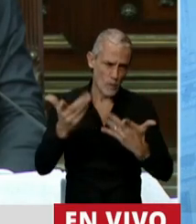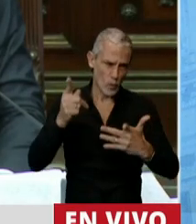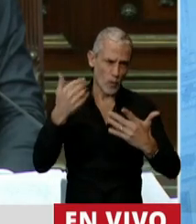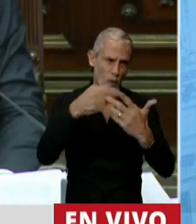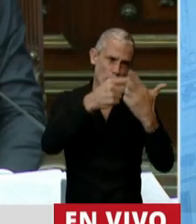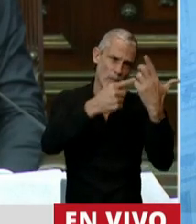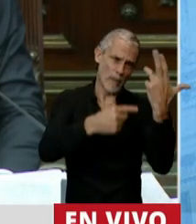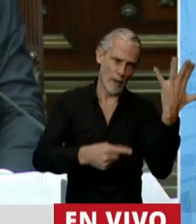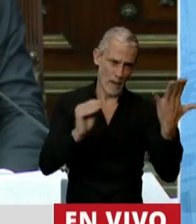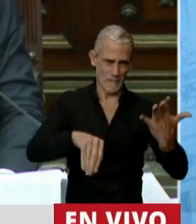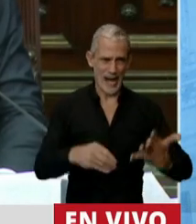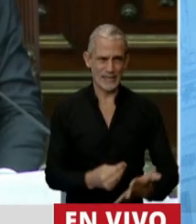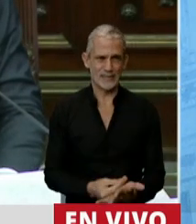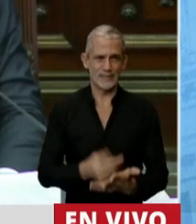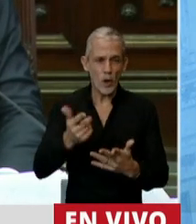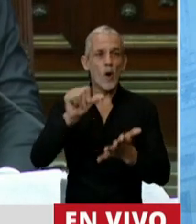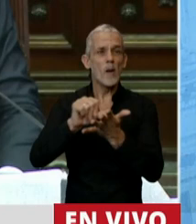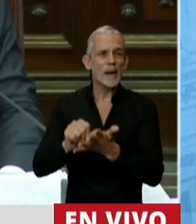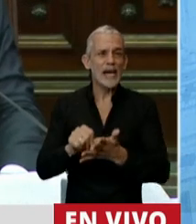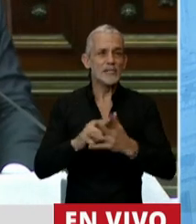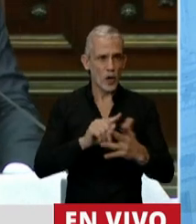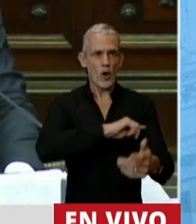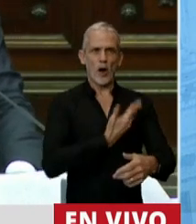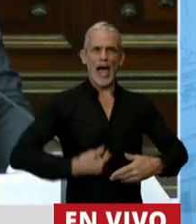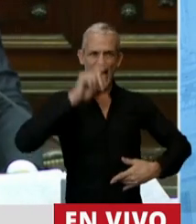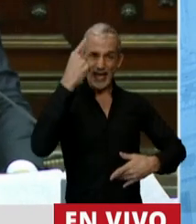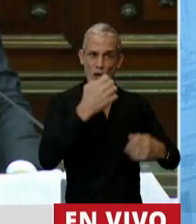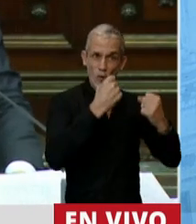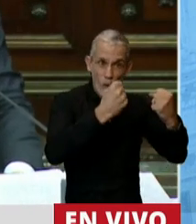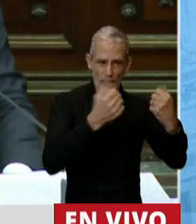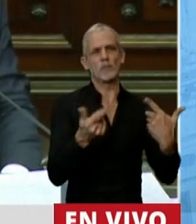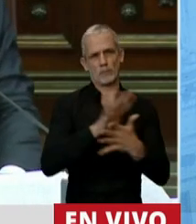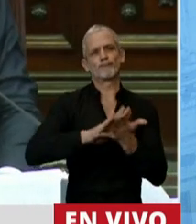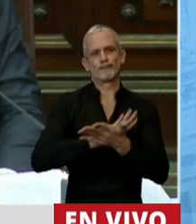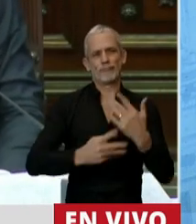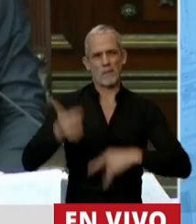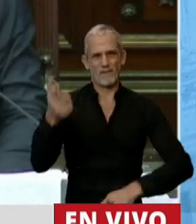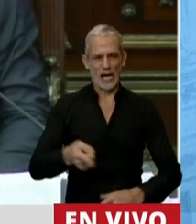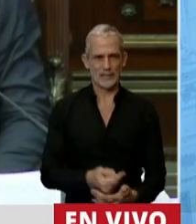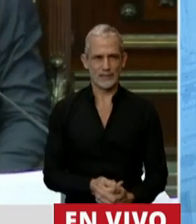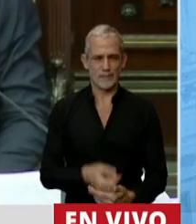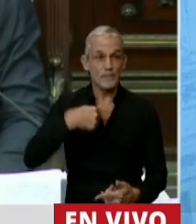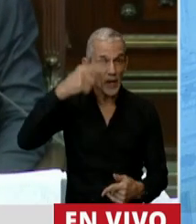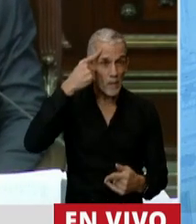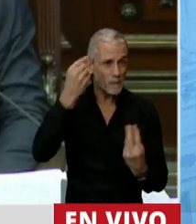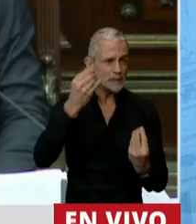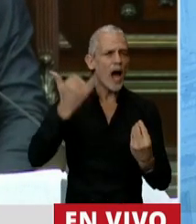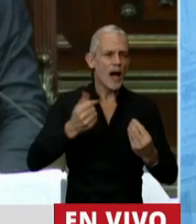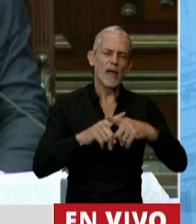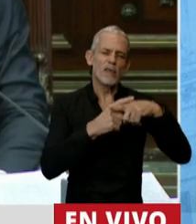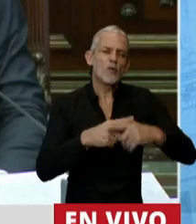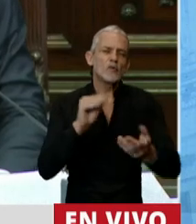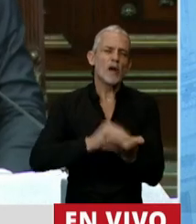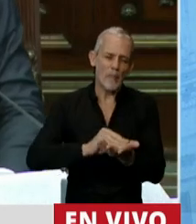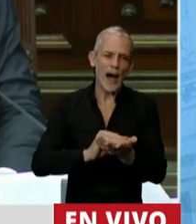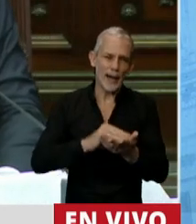y ver cómo países con estados fuertes pueden enfrentar esto. Tenemos que pensar también, hay otras discusiones que